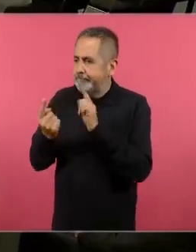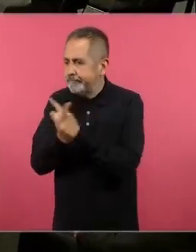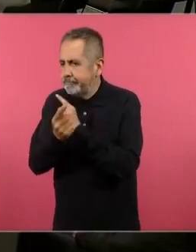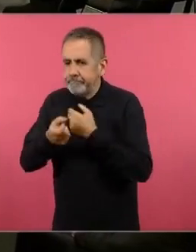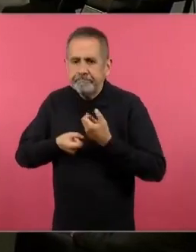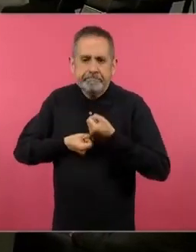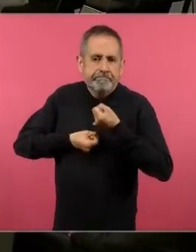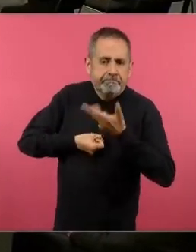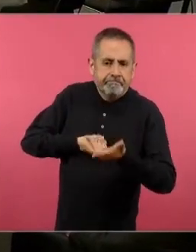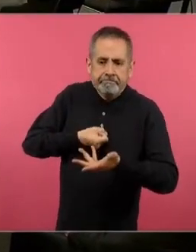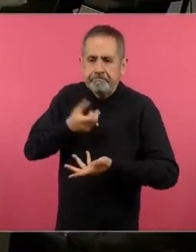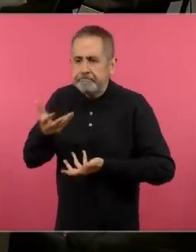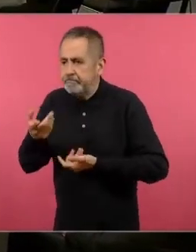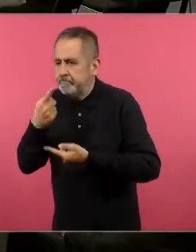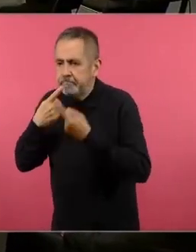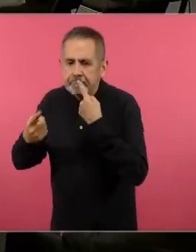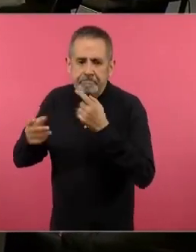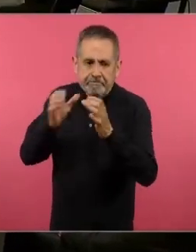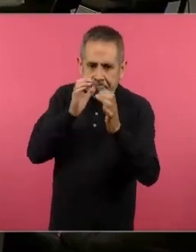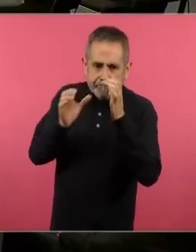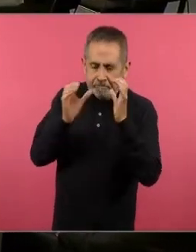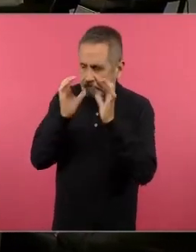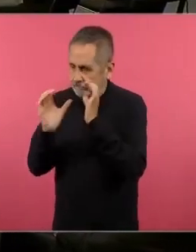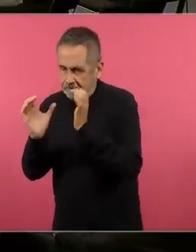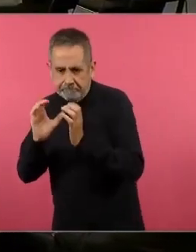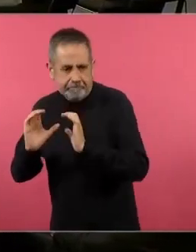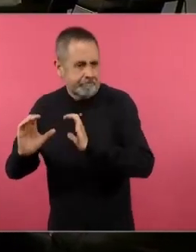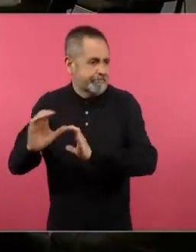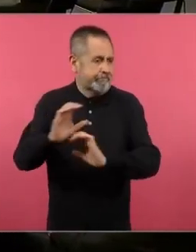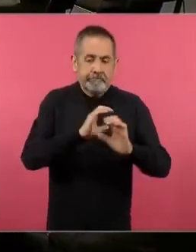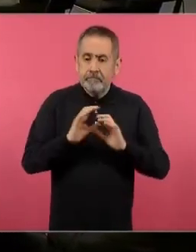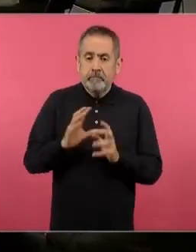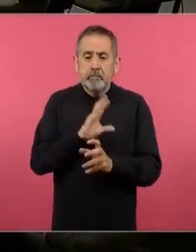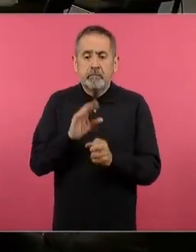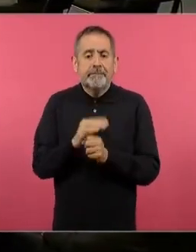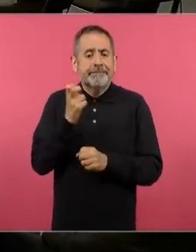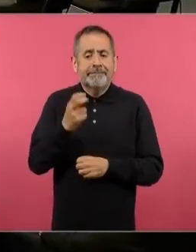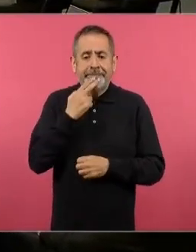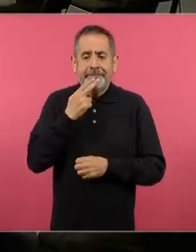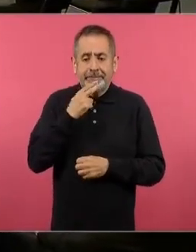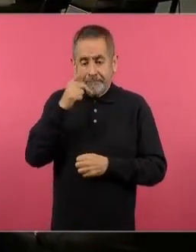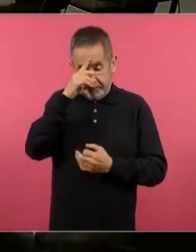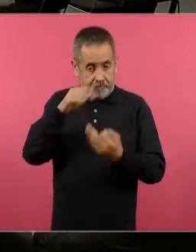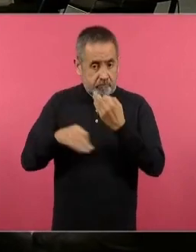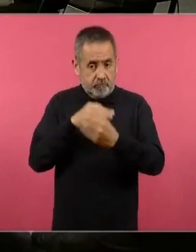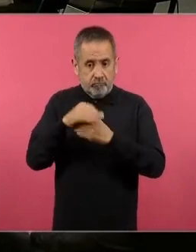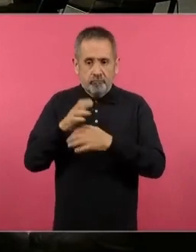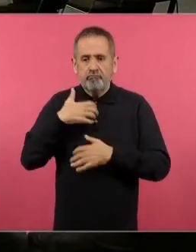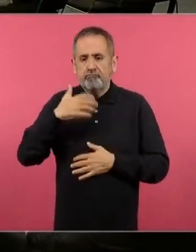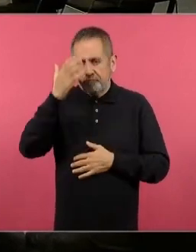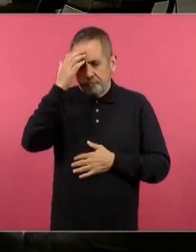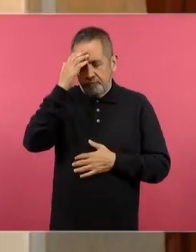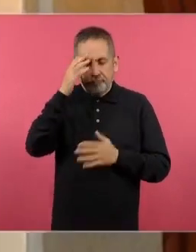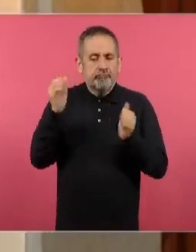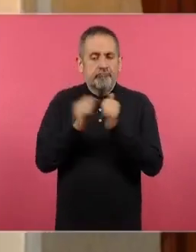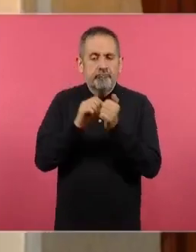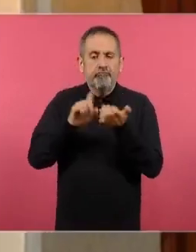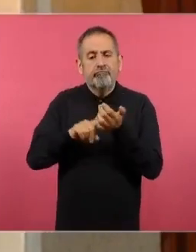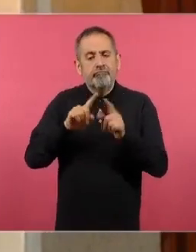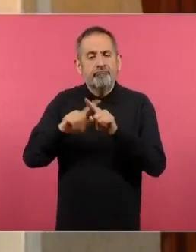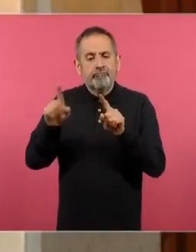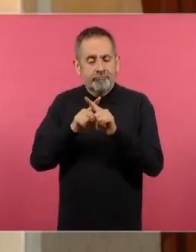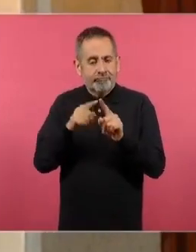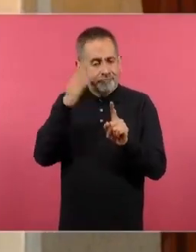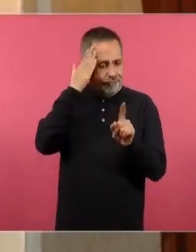en esta parte van a socializar y van a aplicar. Y aquí es el momento donde aplican todo lo que conocieron a través de los ejes de